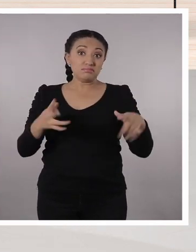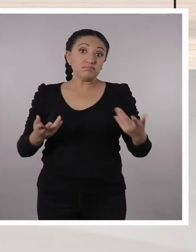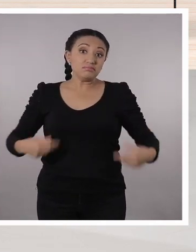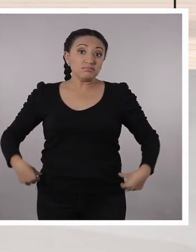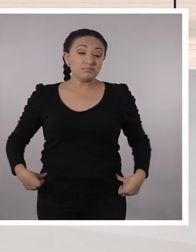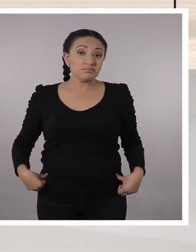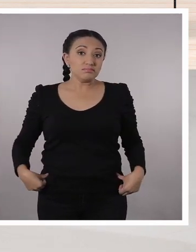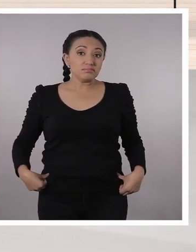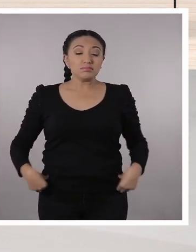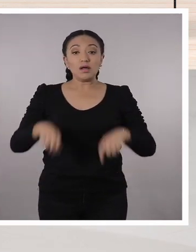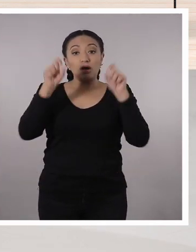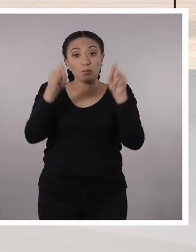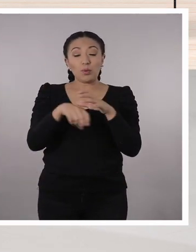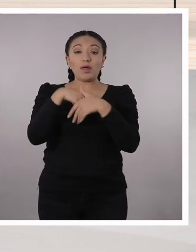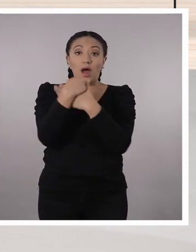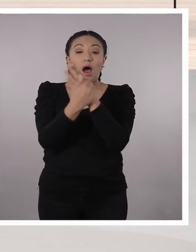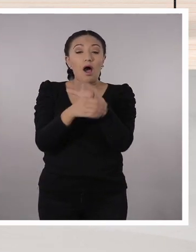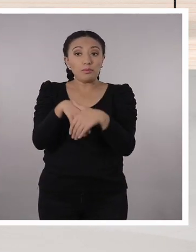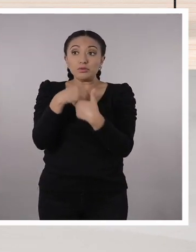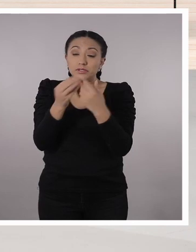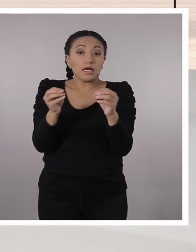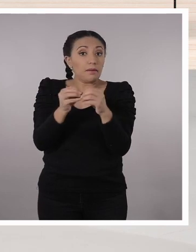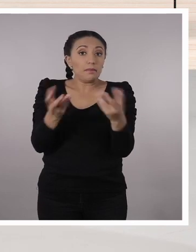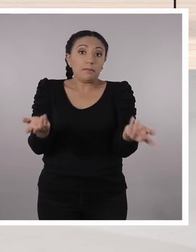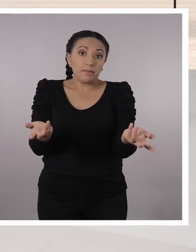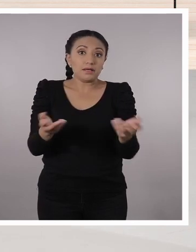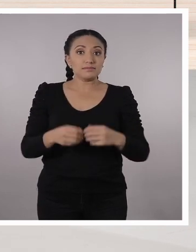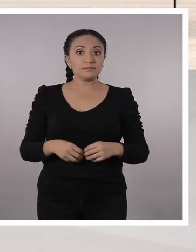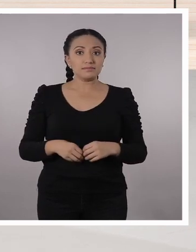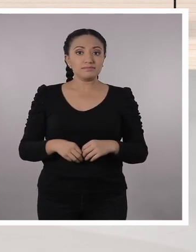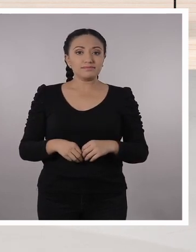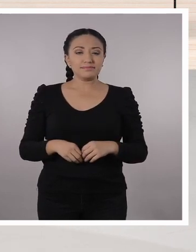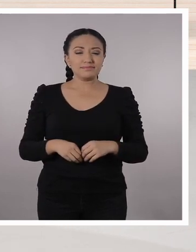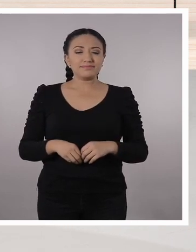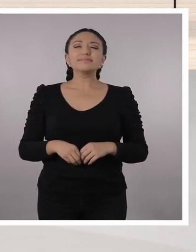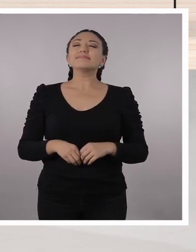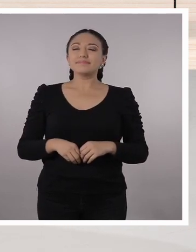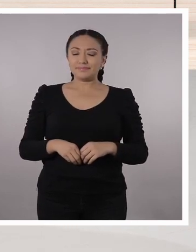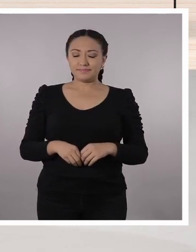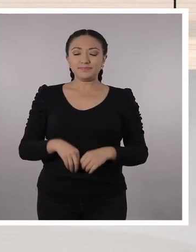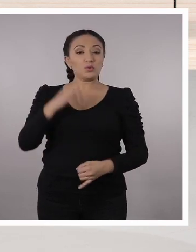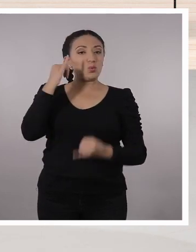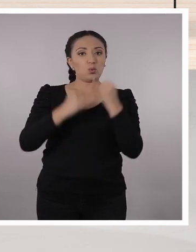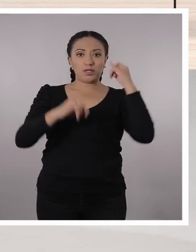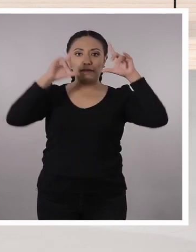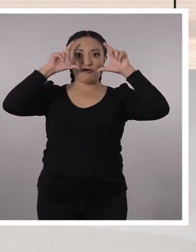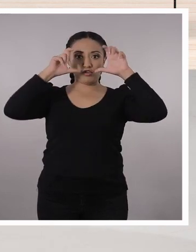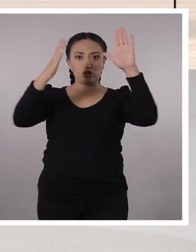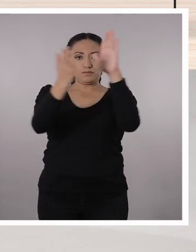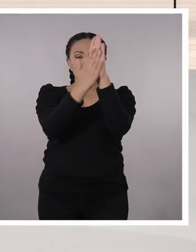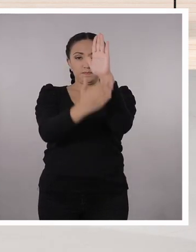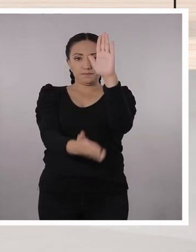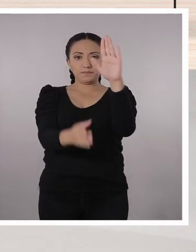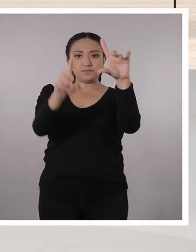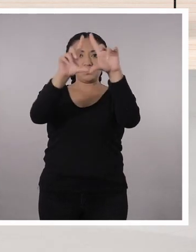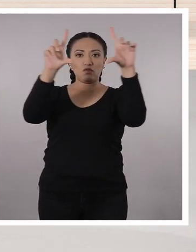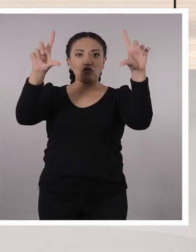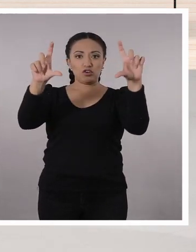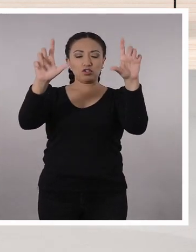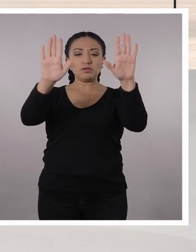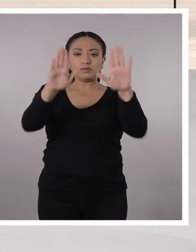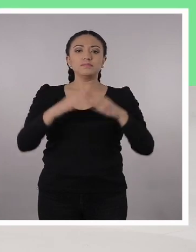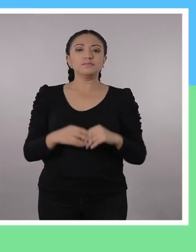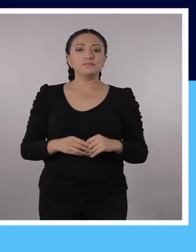generar energía eléctrica. Muy bien, podríamos aprovechar más los recursos que son renovables, ¿no es cierto? Claro que sí. Vamos con la última imagen.